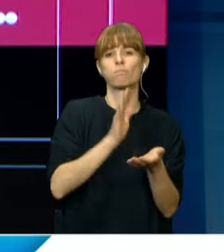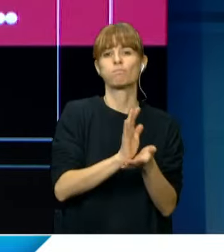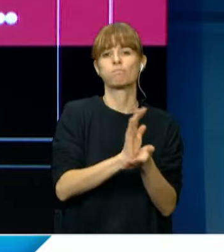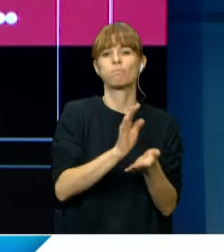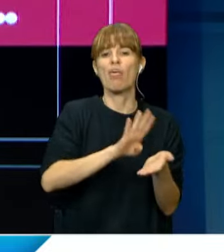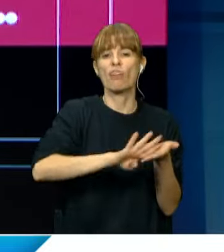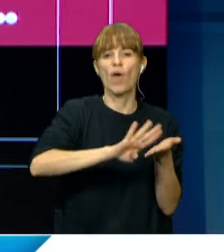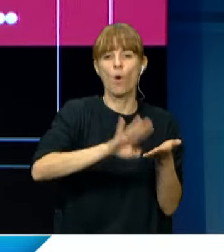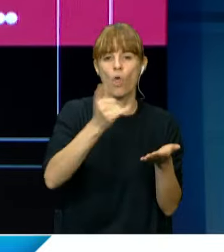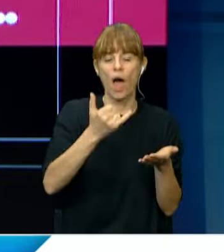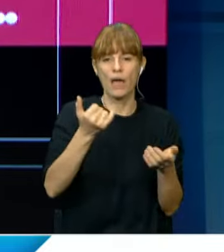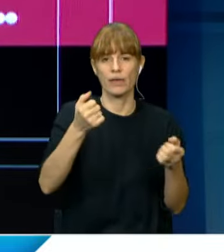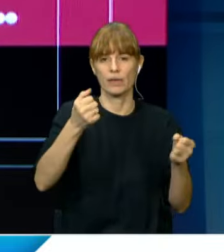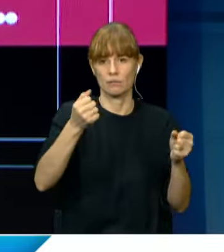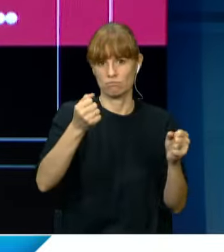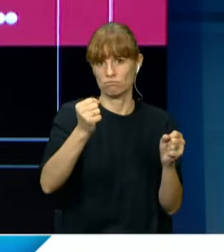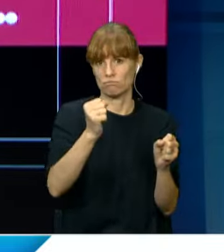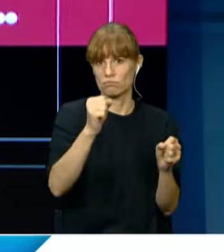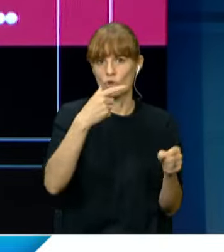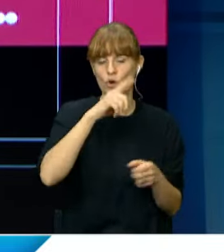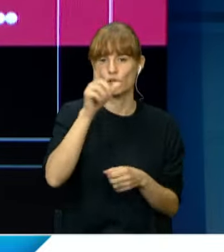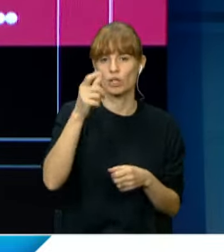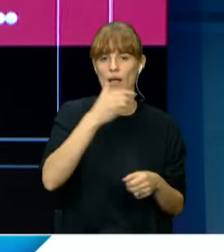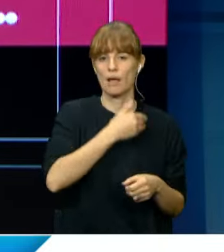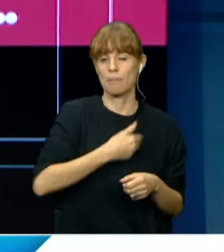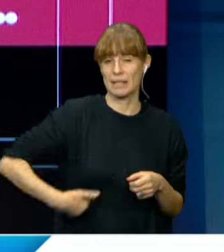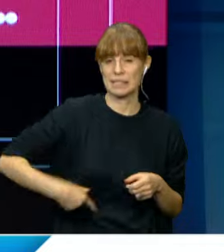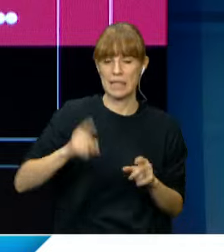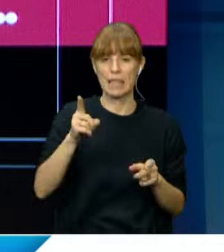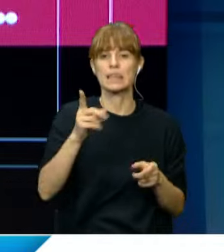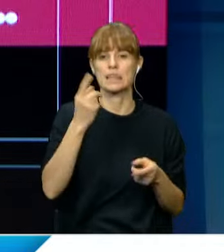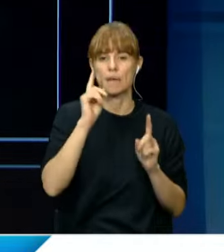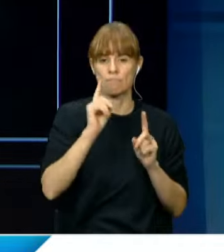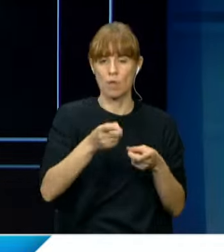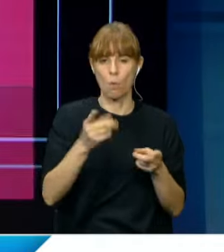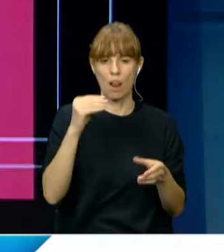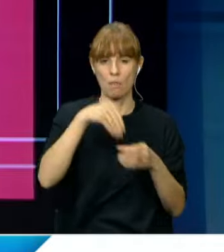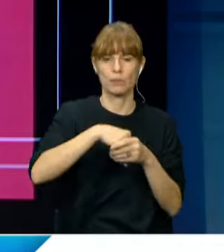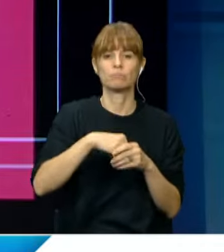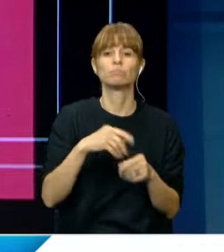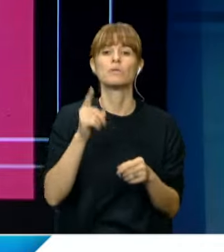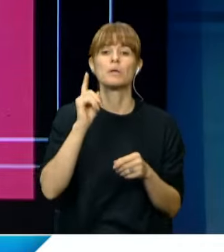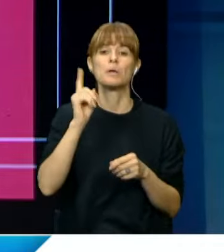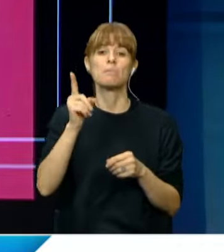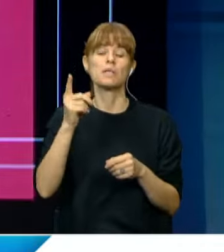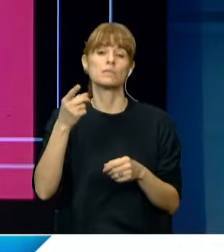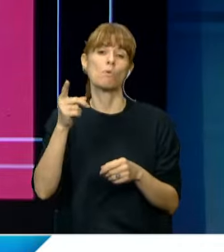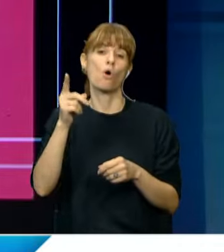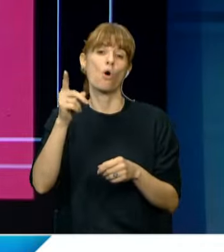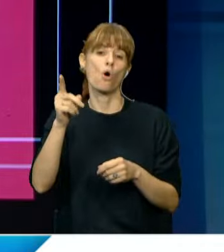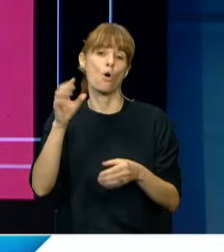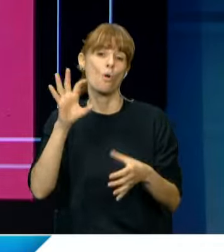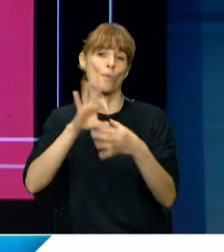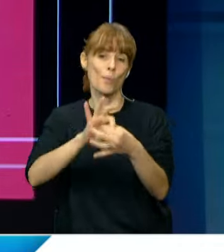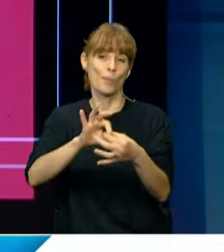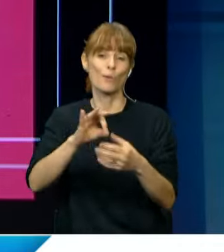Yarjora, perteneciente al peronismo, cordobés ha mostrado disposición para